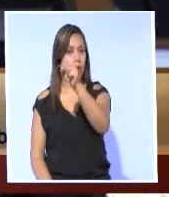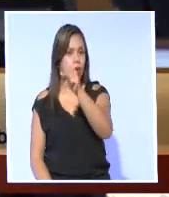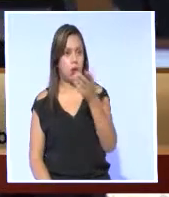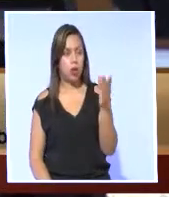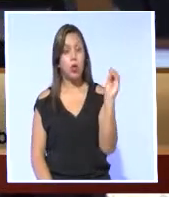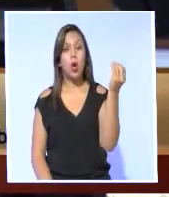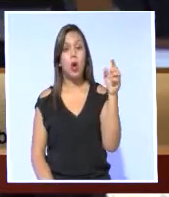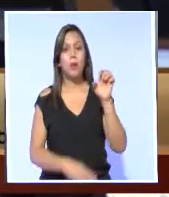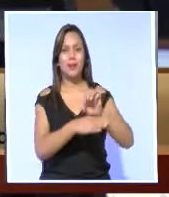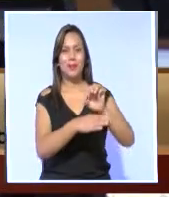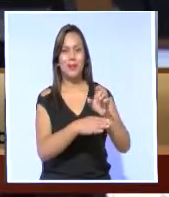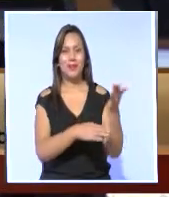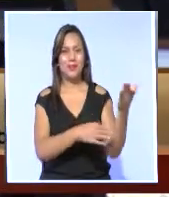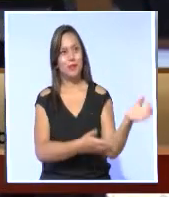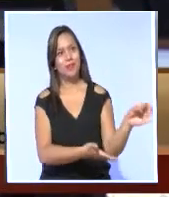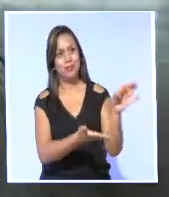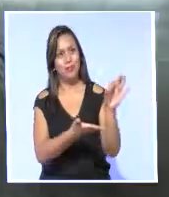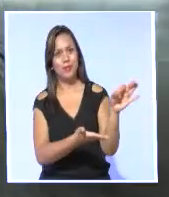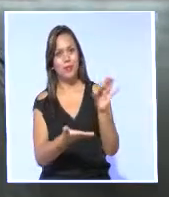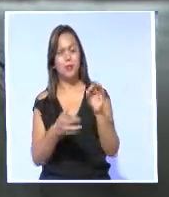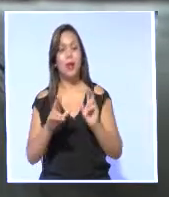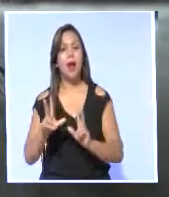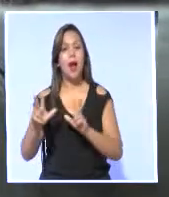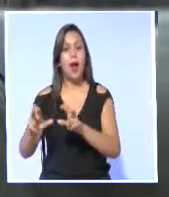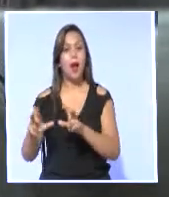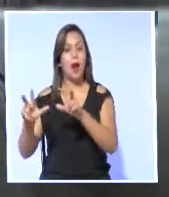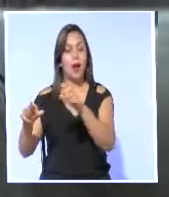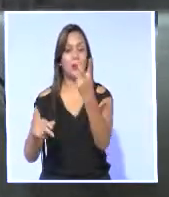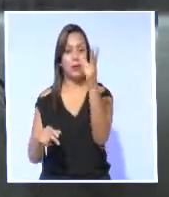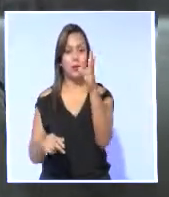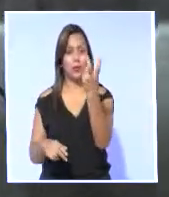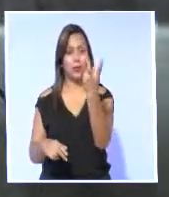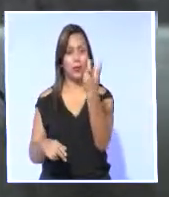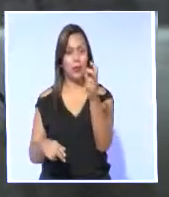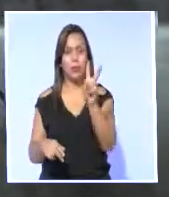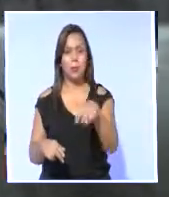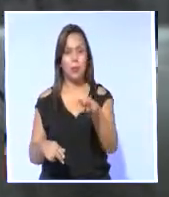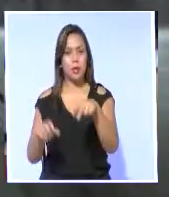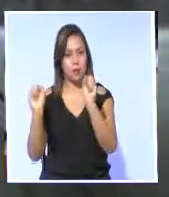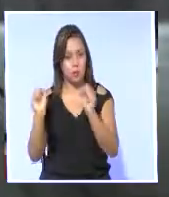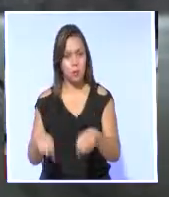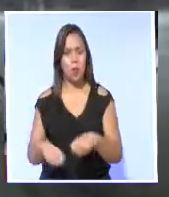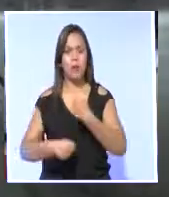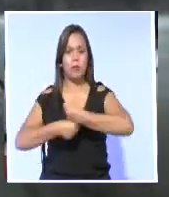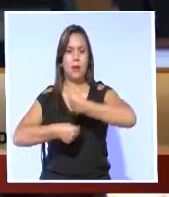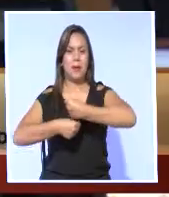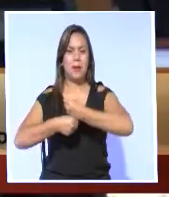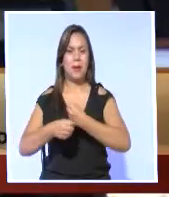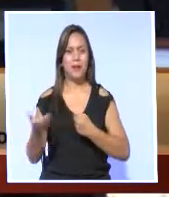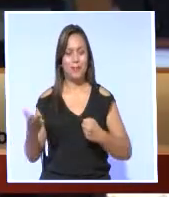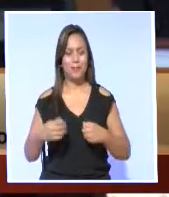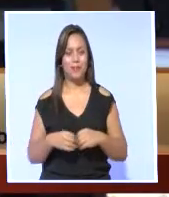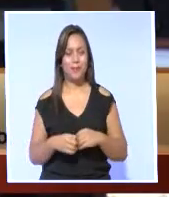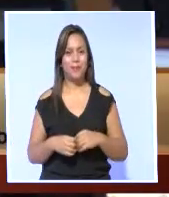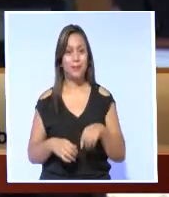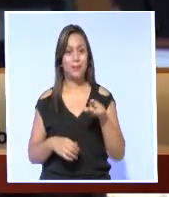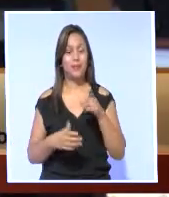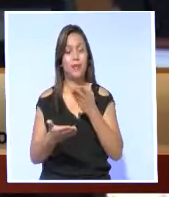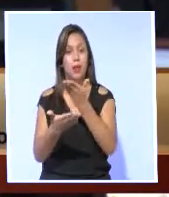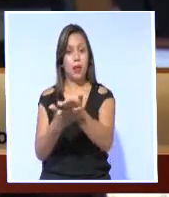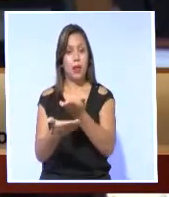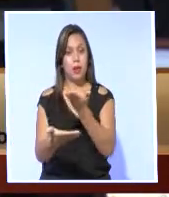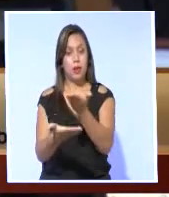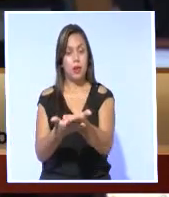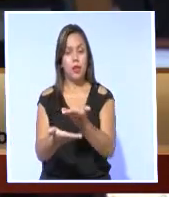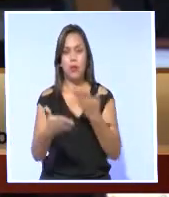acuerdo jóvenes de Ecuador podrán trasladarse a Australia por 12 meses con una visa que les permitirá trabajar. Este tipo de iniciativas